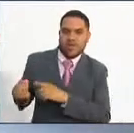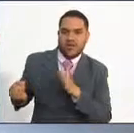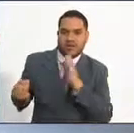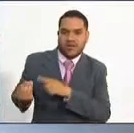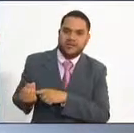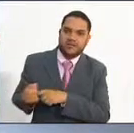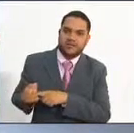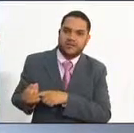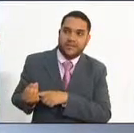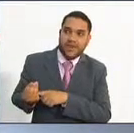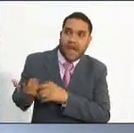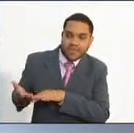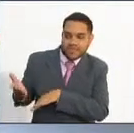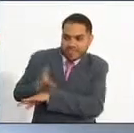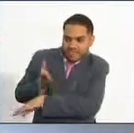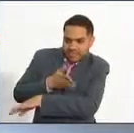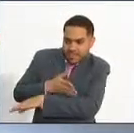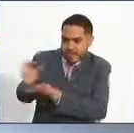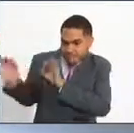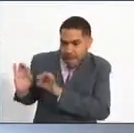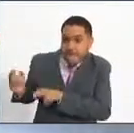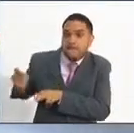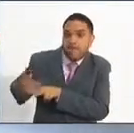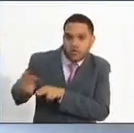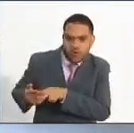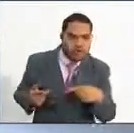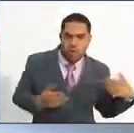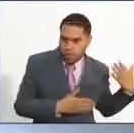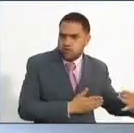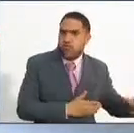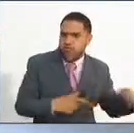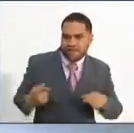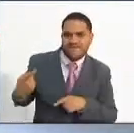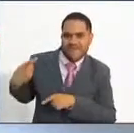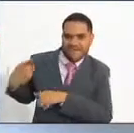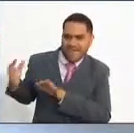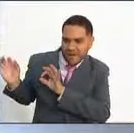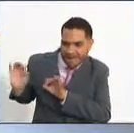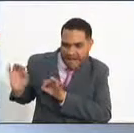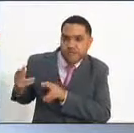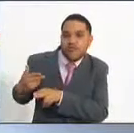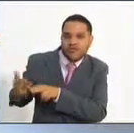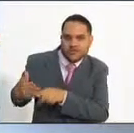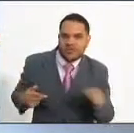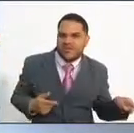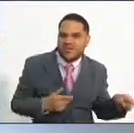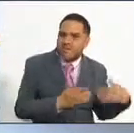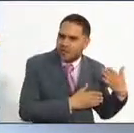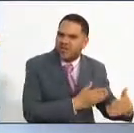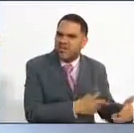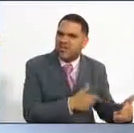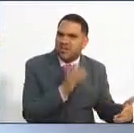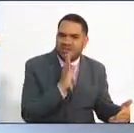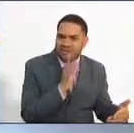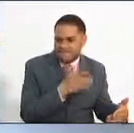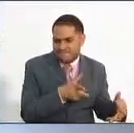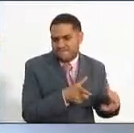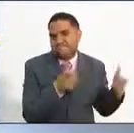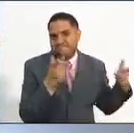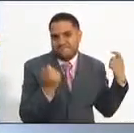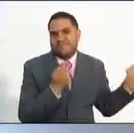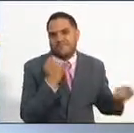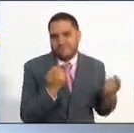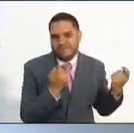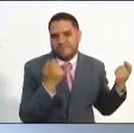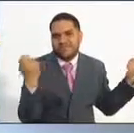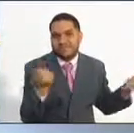están en preparación, muy próximas a salir. Entre las que están en proceso, tal vez la más grande, pues el país lo sabe, es